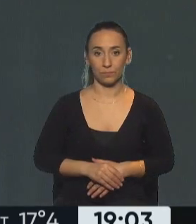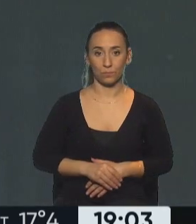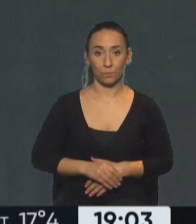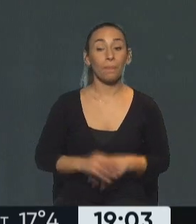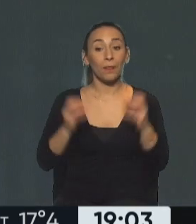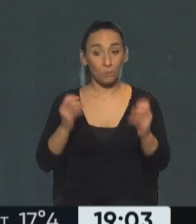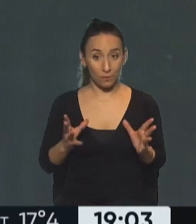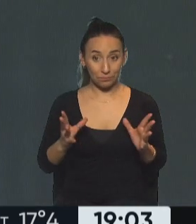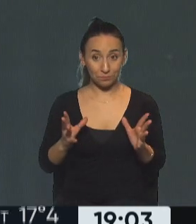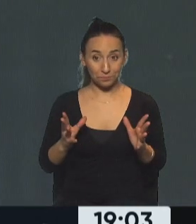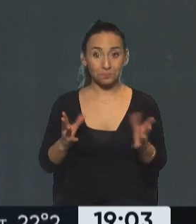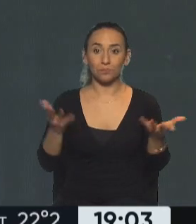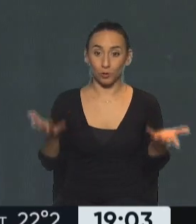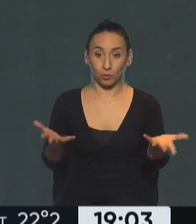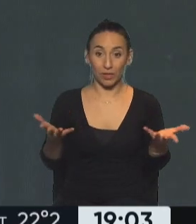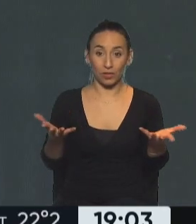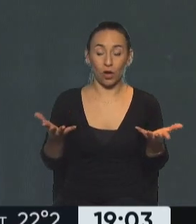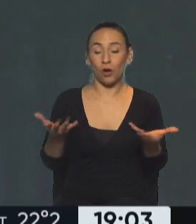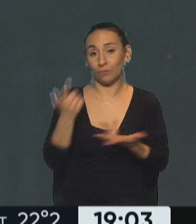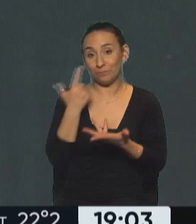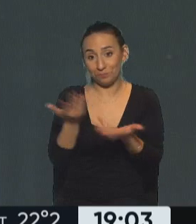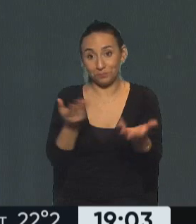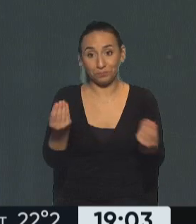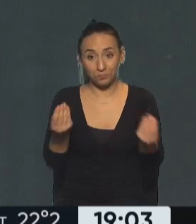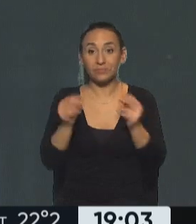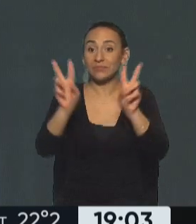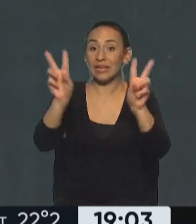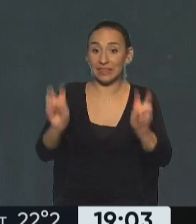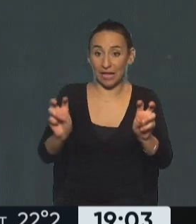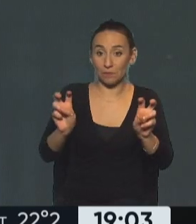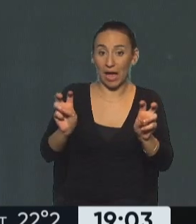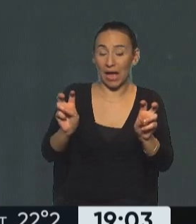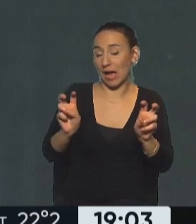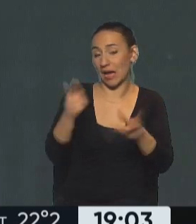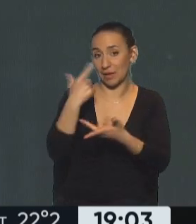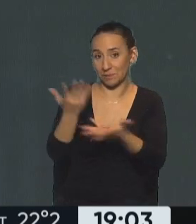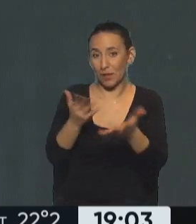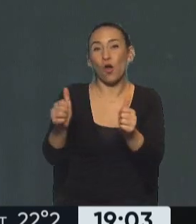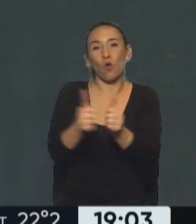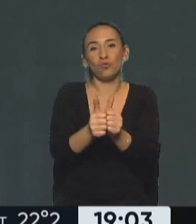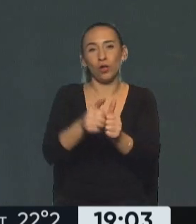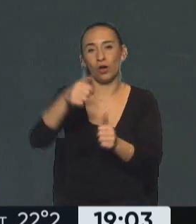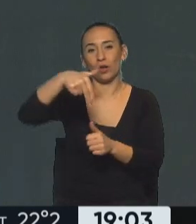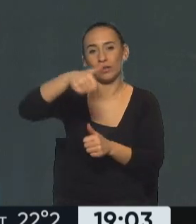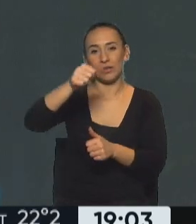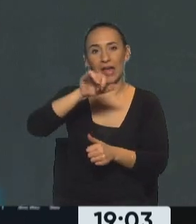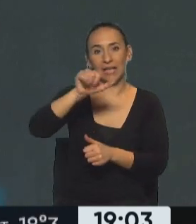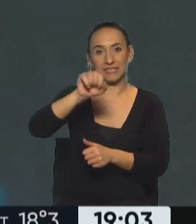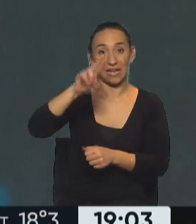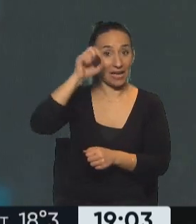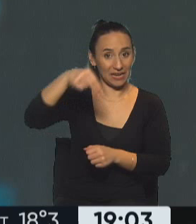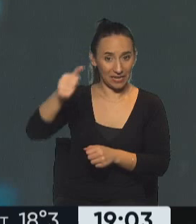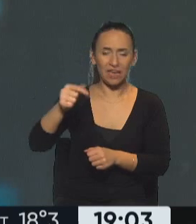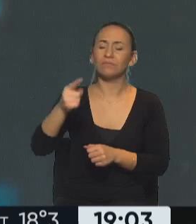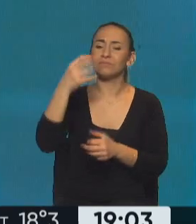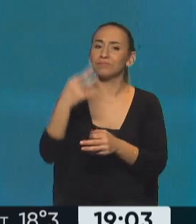Muy bien, y vamos a quedarnos por supuesto con este que es el tema, y vamos a repasar con Nazarena Lomagno, nombres, nombres que acompañan justamente a